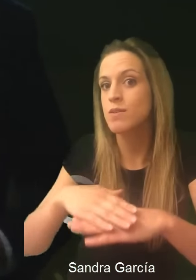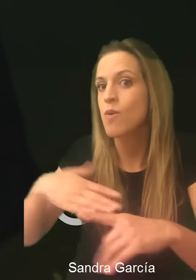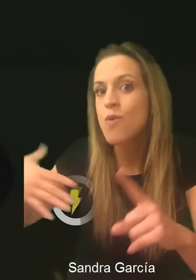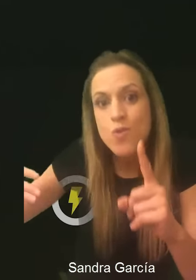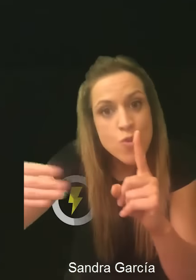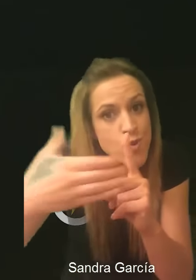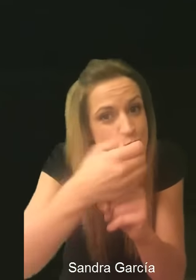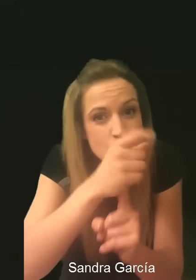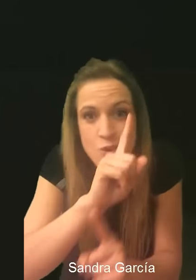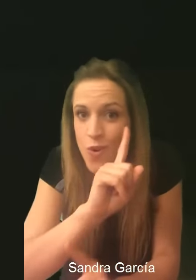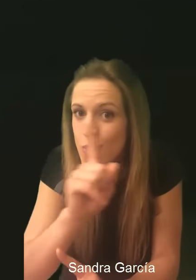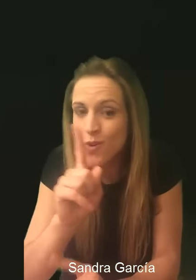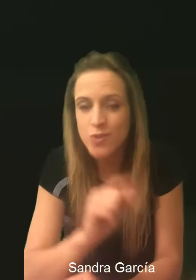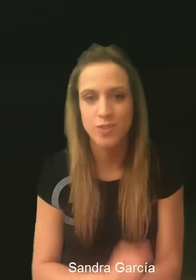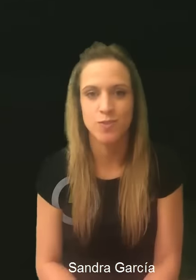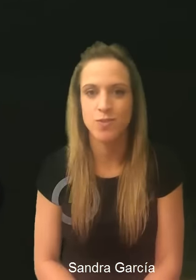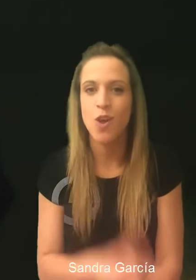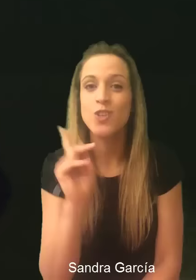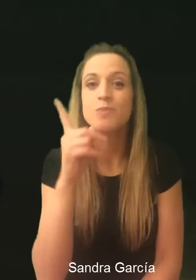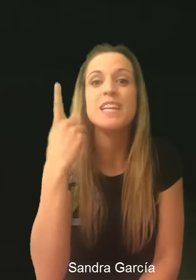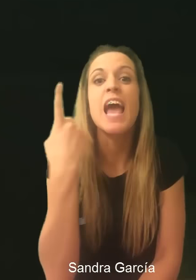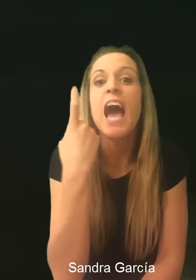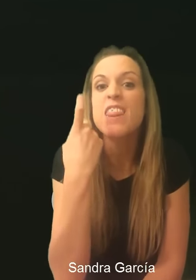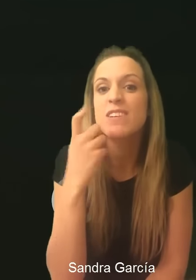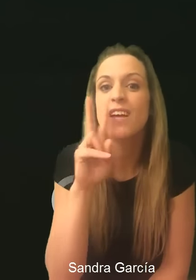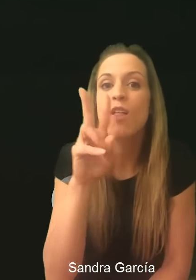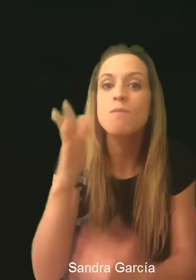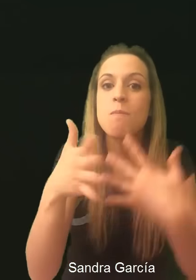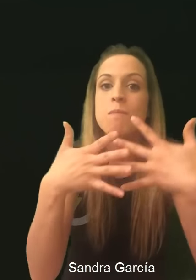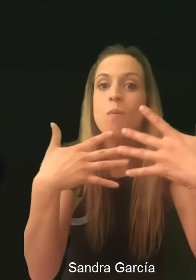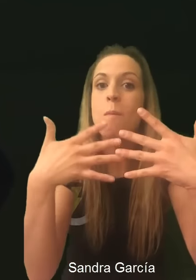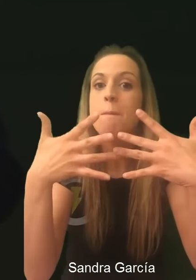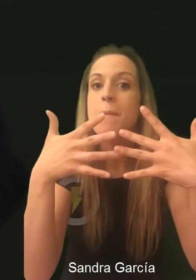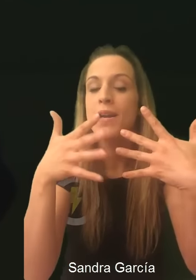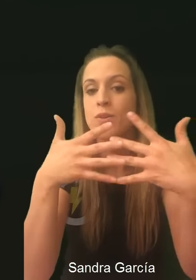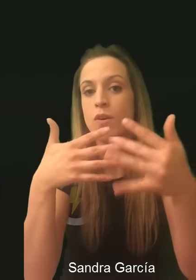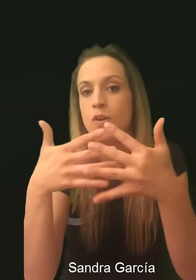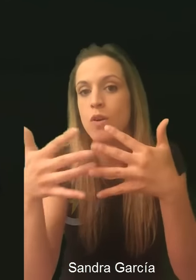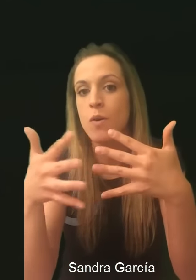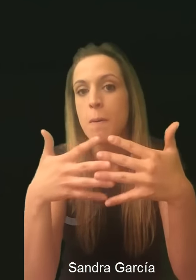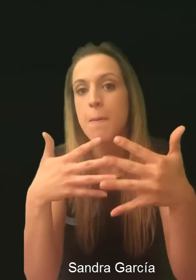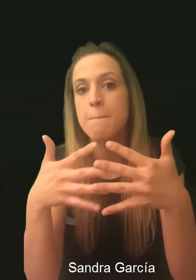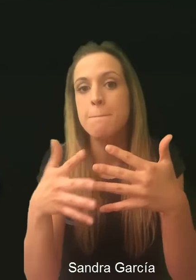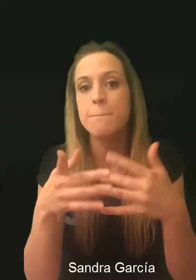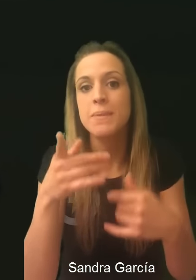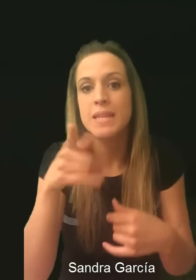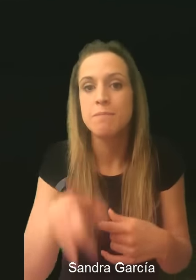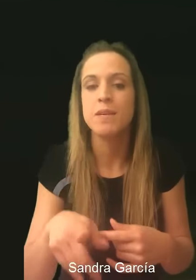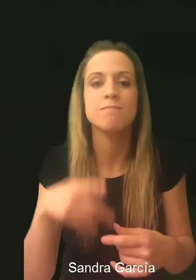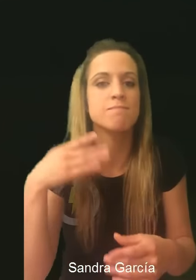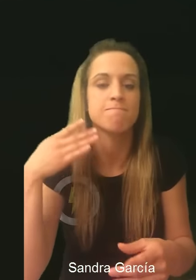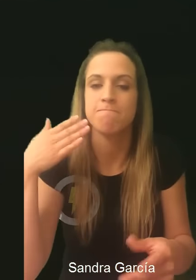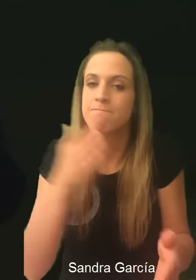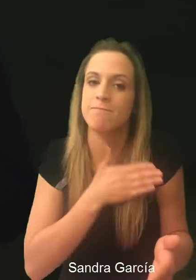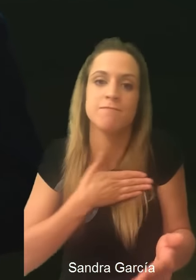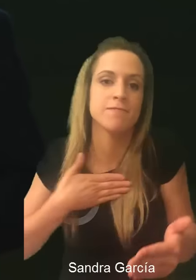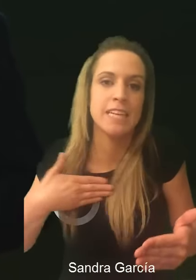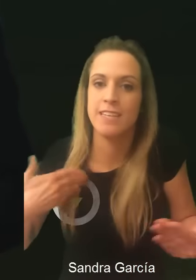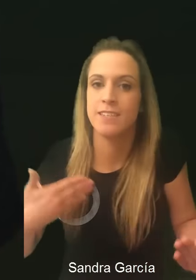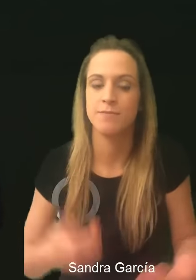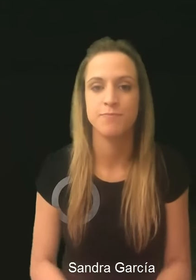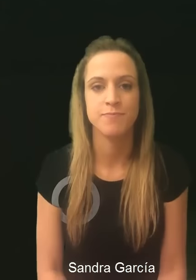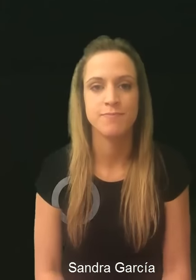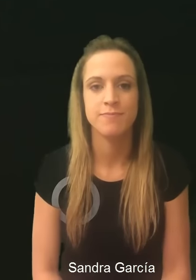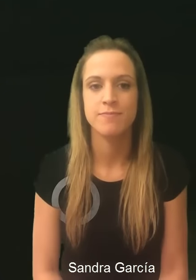pasión, mucha energía y vitalidad. Yo iba en una bicicleta a hacer mis trabajos. Y por último,